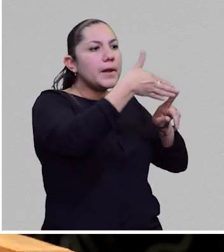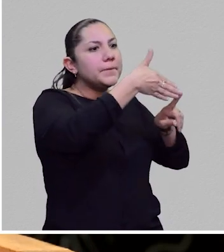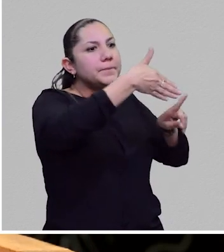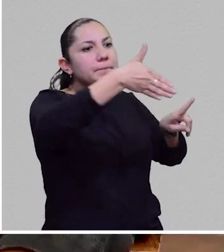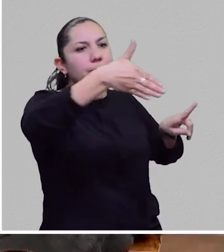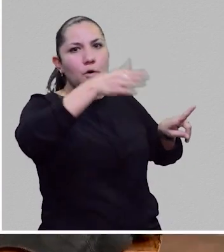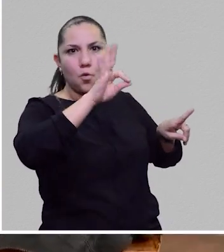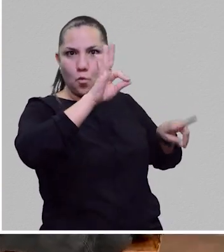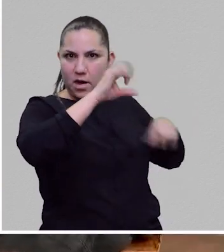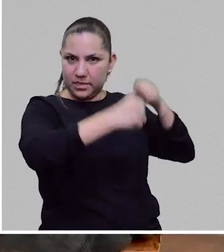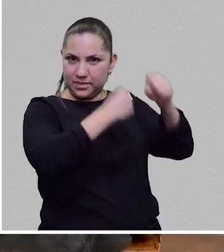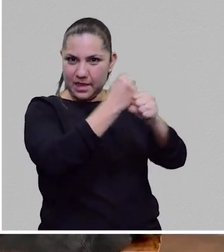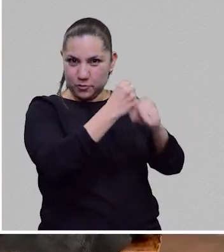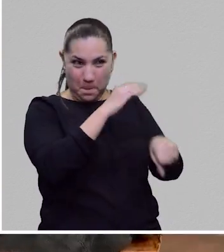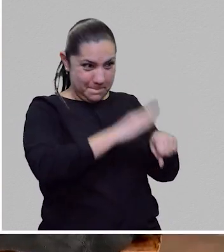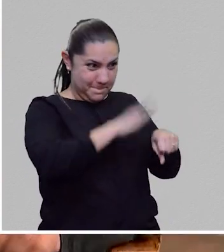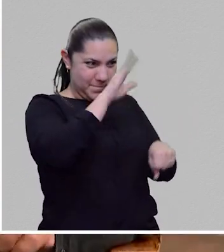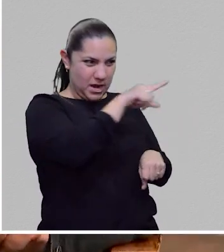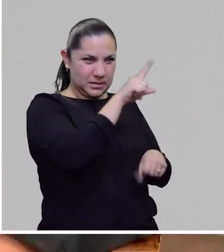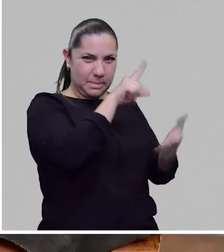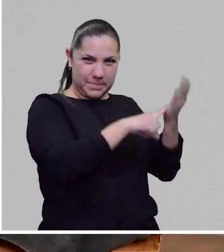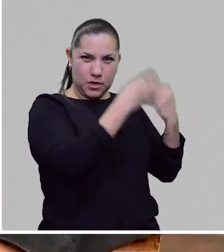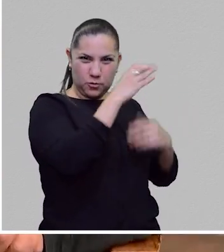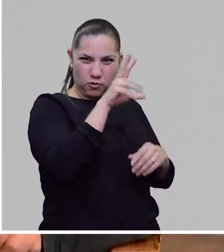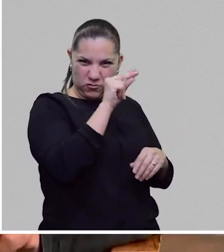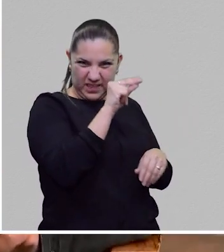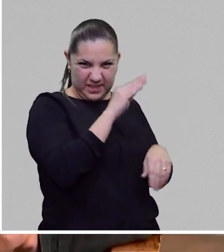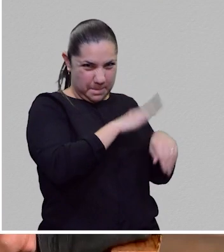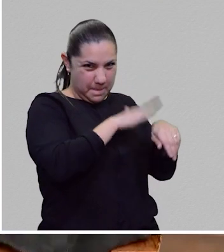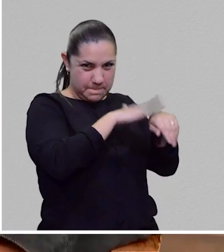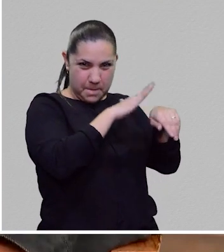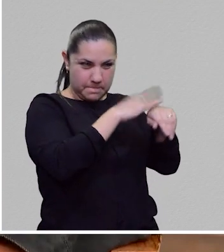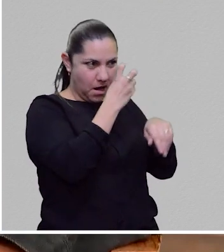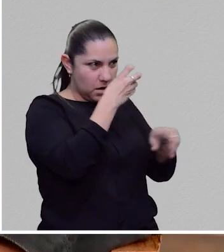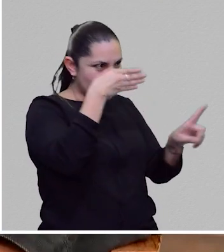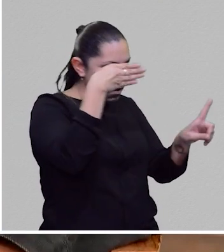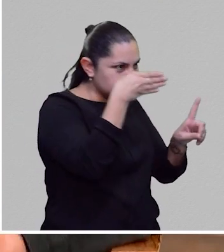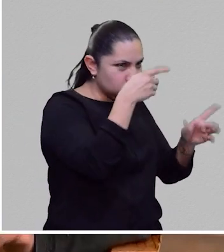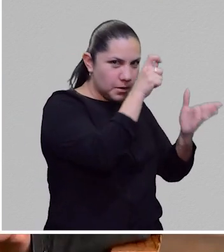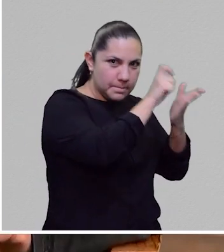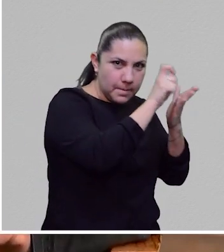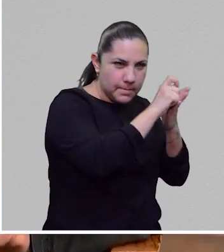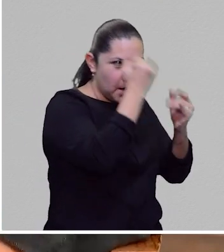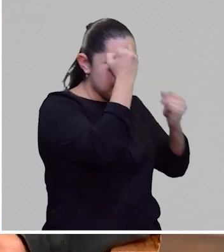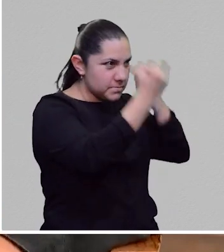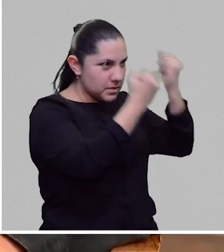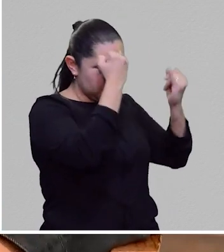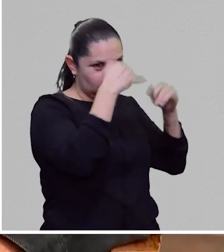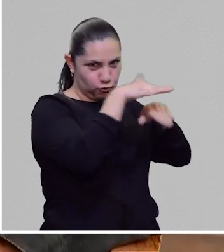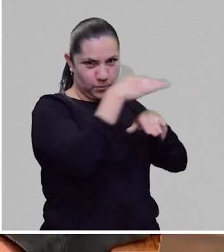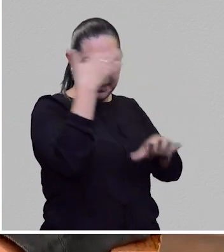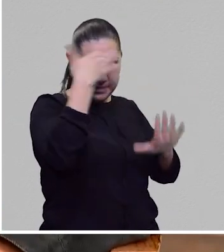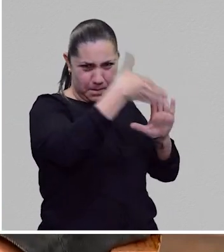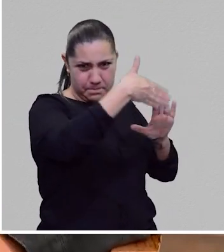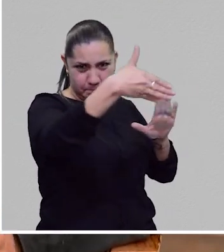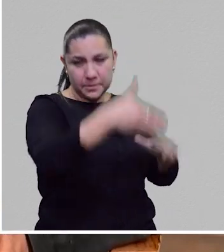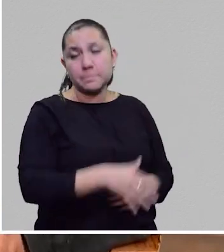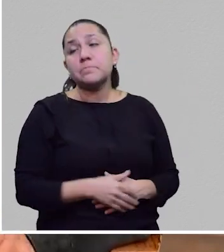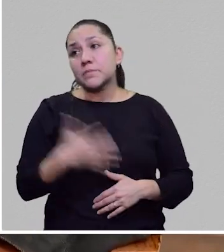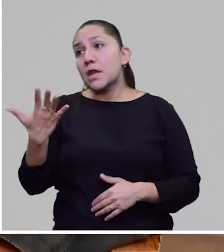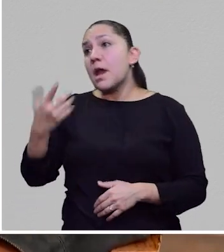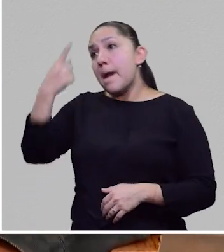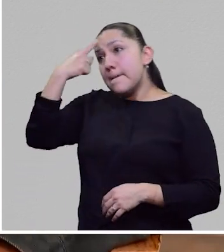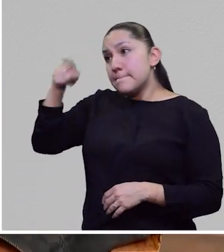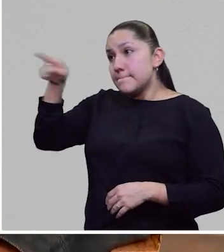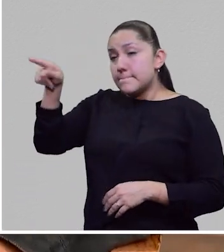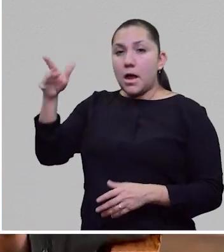Sí, yo... O sea, como que hubo un boom en los 80. Sí, en los 80, claramente, están marcados en la